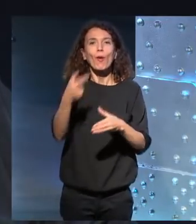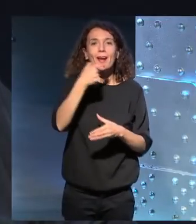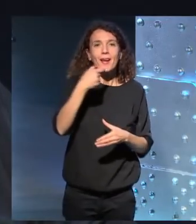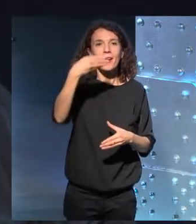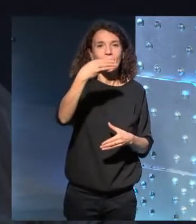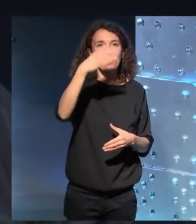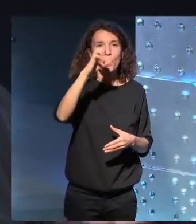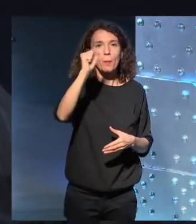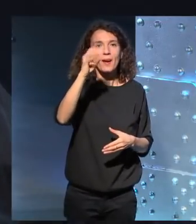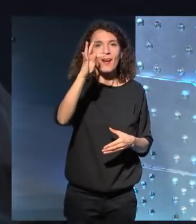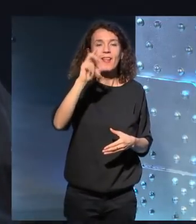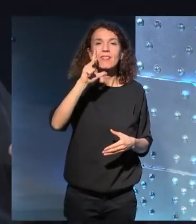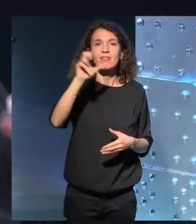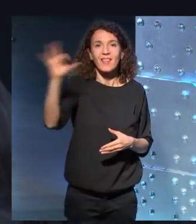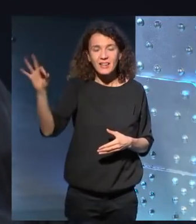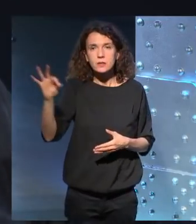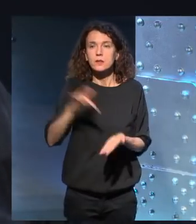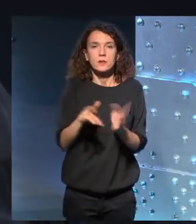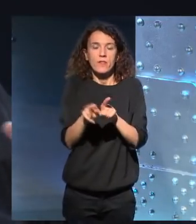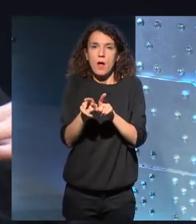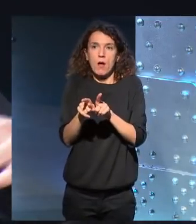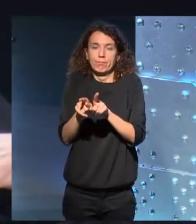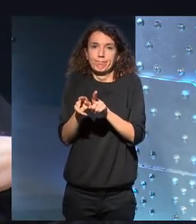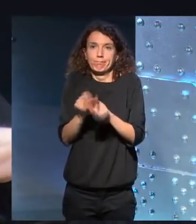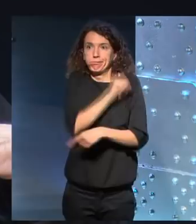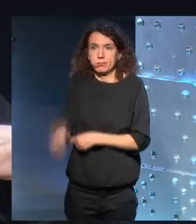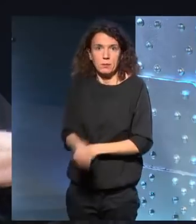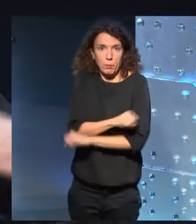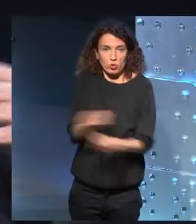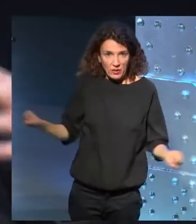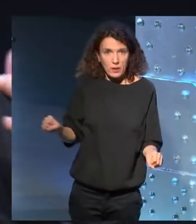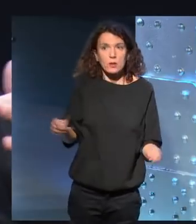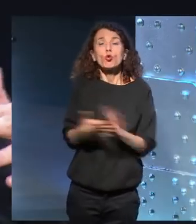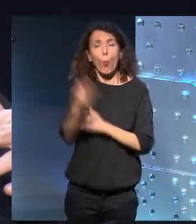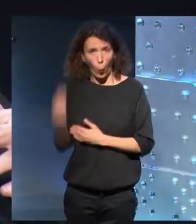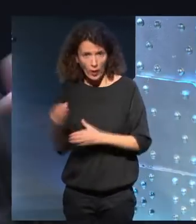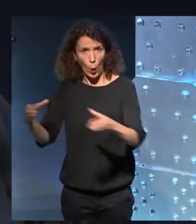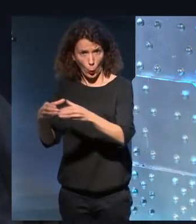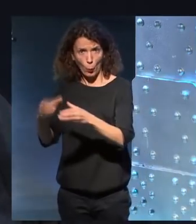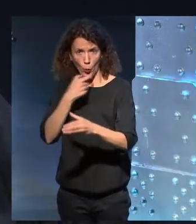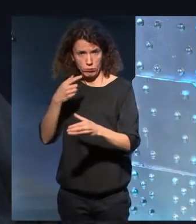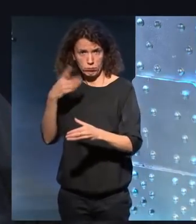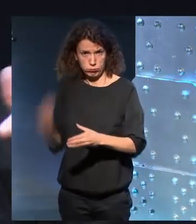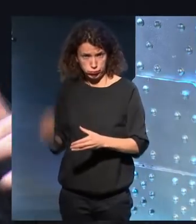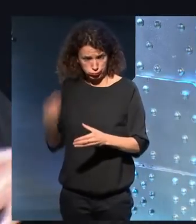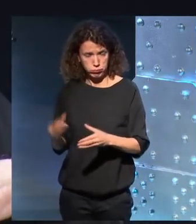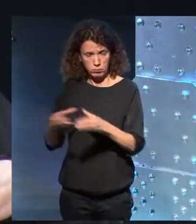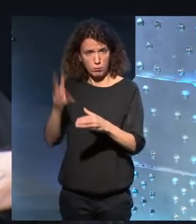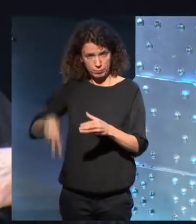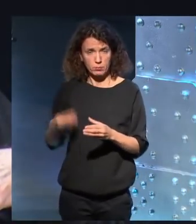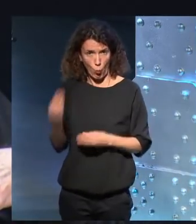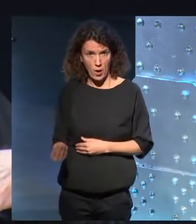¿no? Por eso se dice que son insuperables, no es que sean insuperables, son muy buenos, sí, Shakespeare y los Beatles,